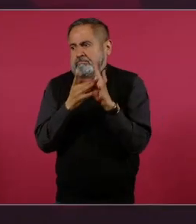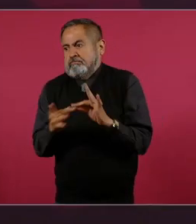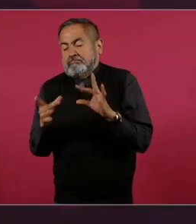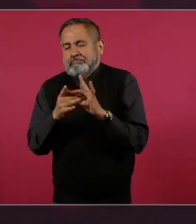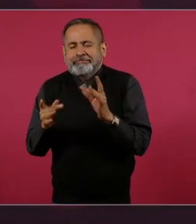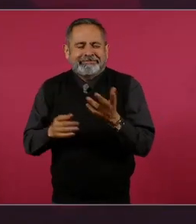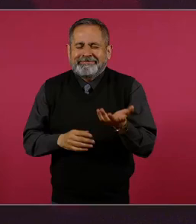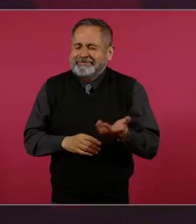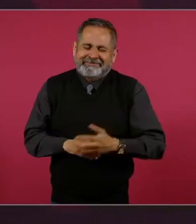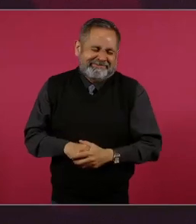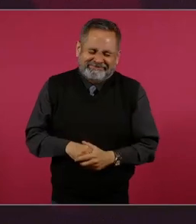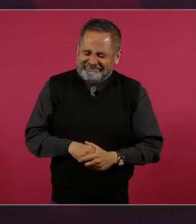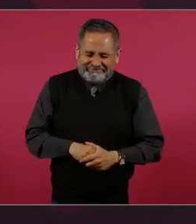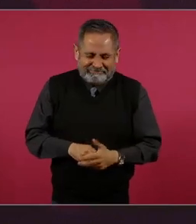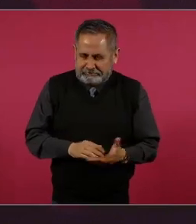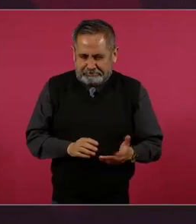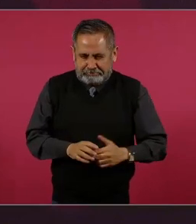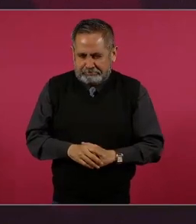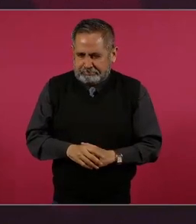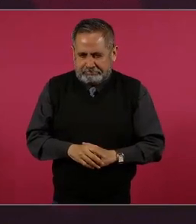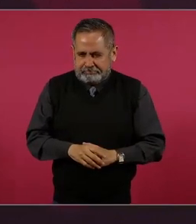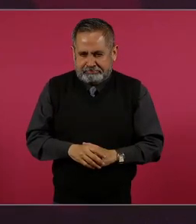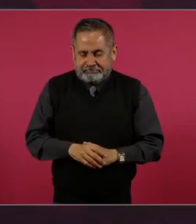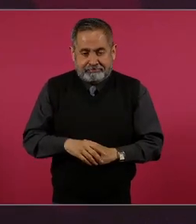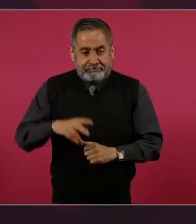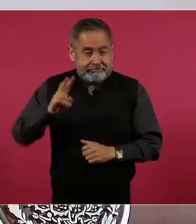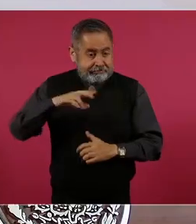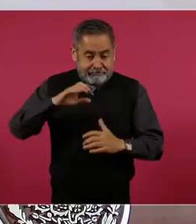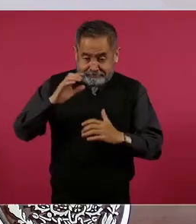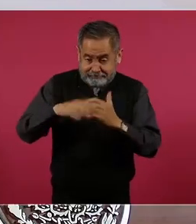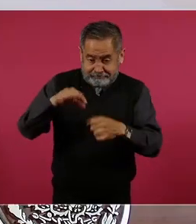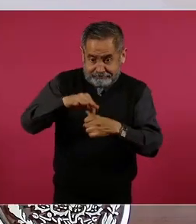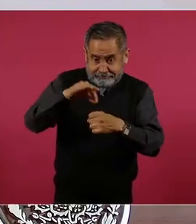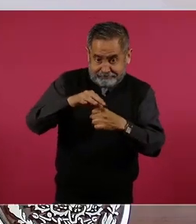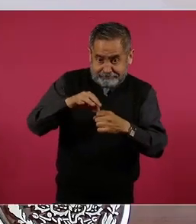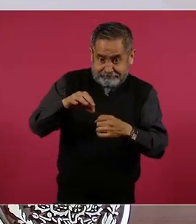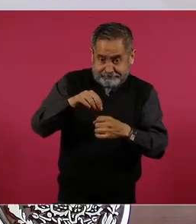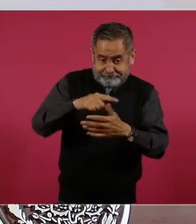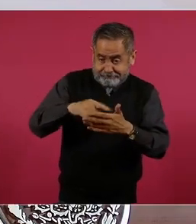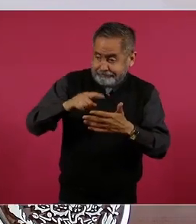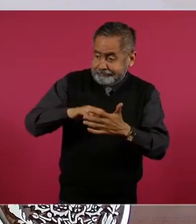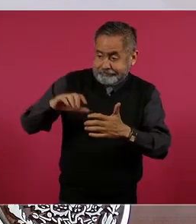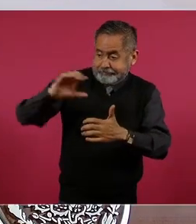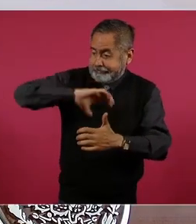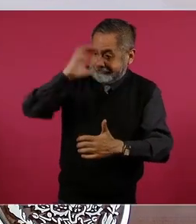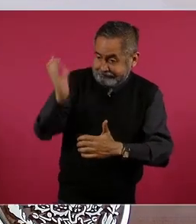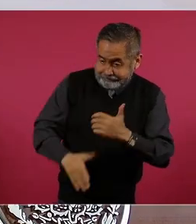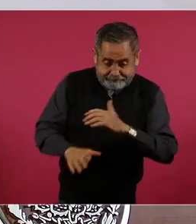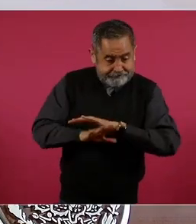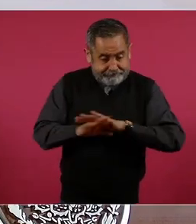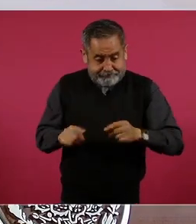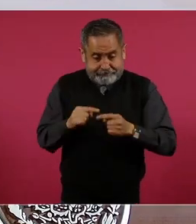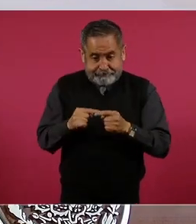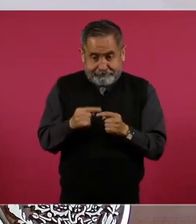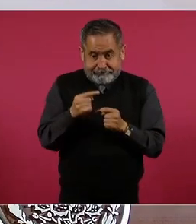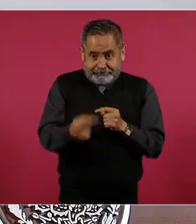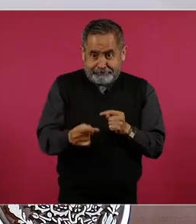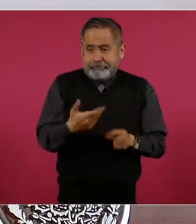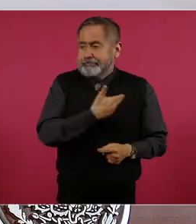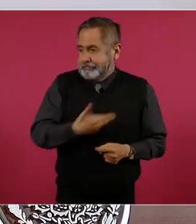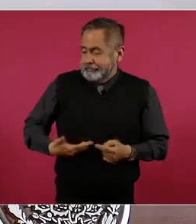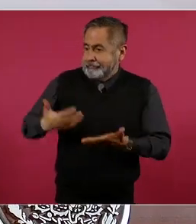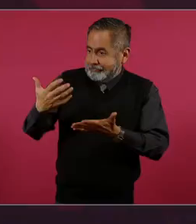sin embargo, ya cuando terminan las elecciones y se constituyen los gobiernos,